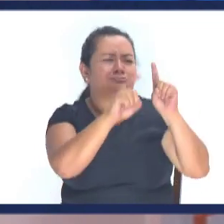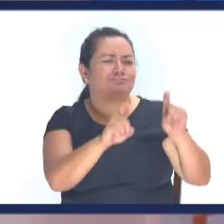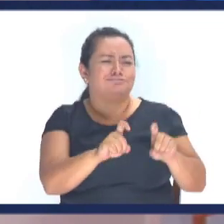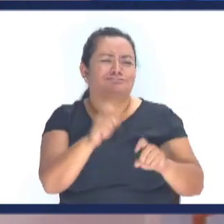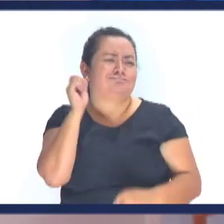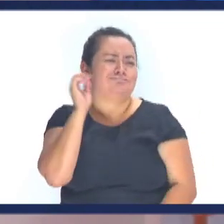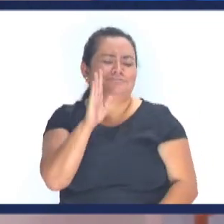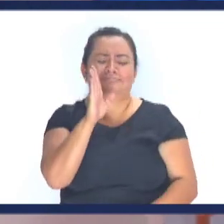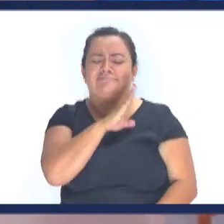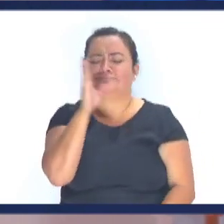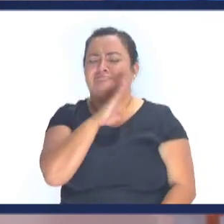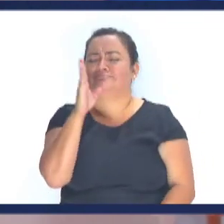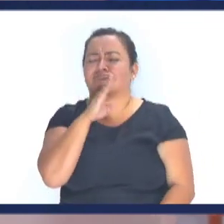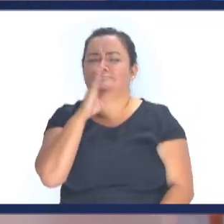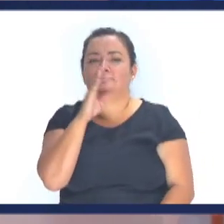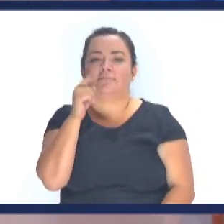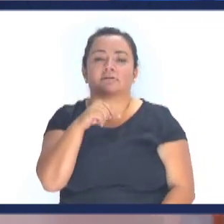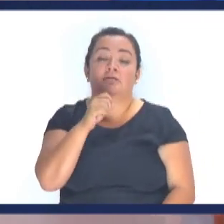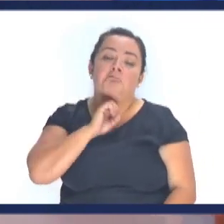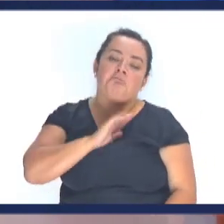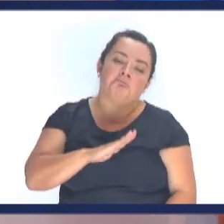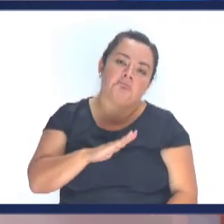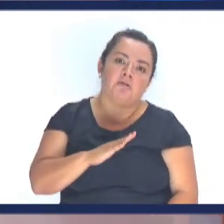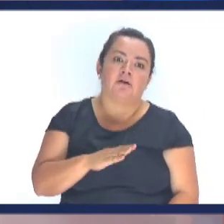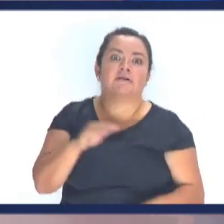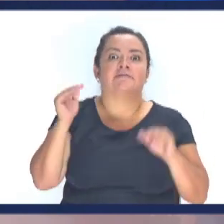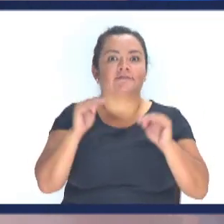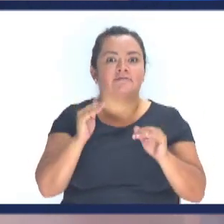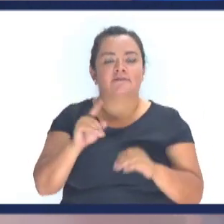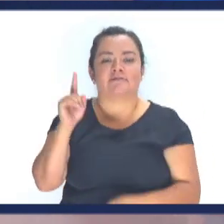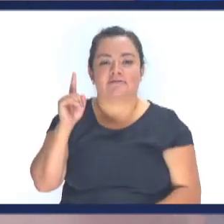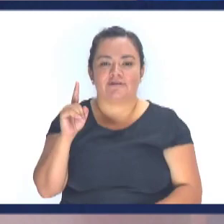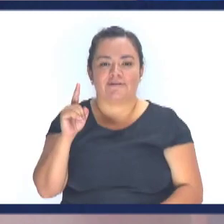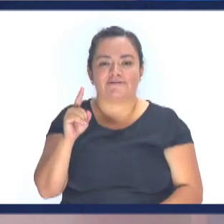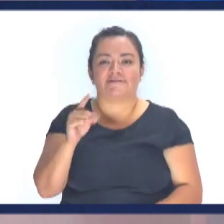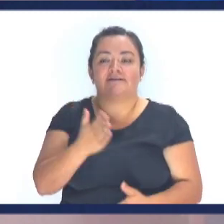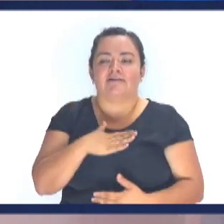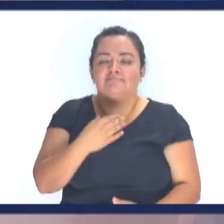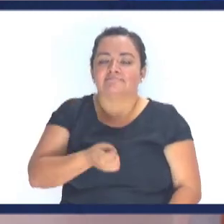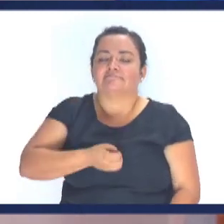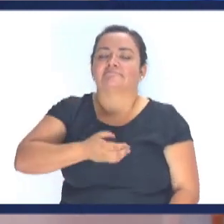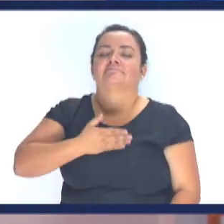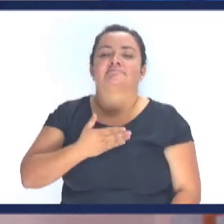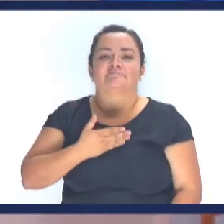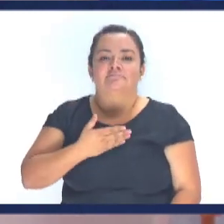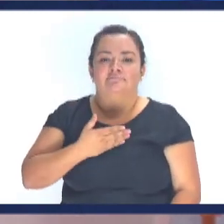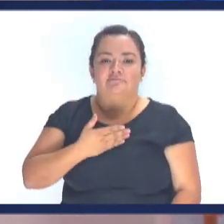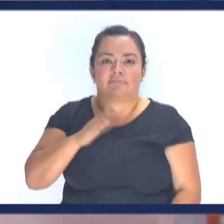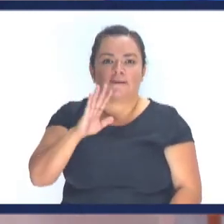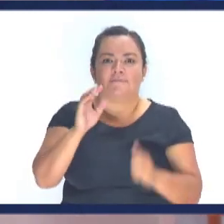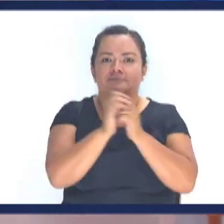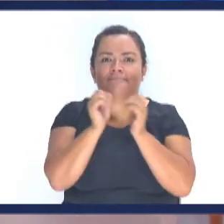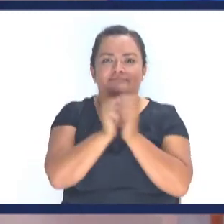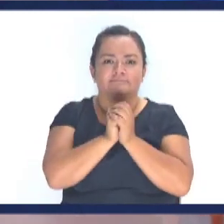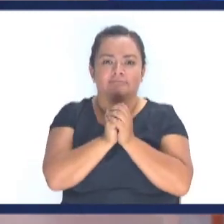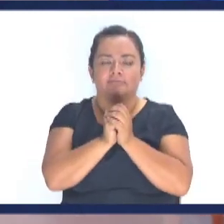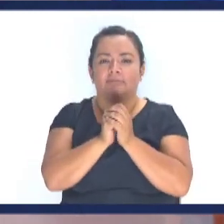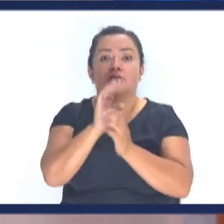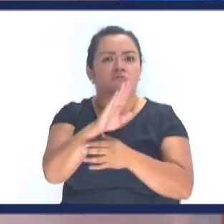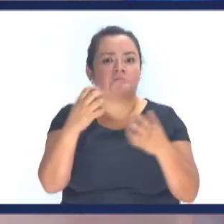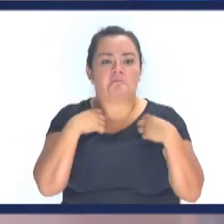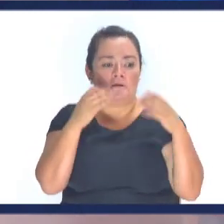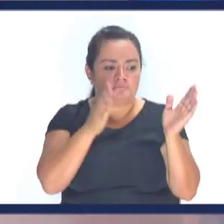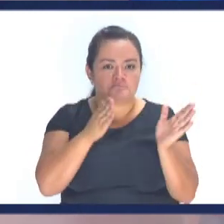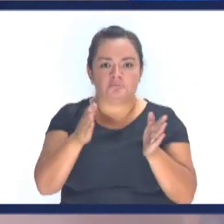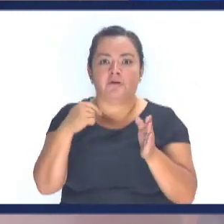solvo Le digo ¿Por qué esta no se baña? Y era porque estaba En una gran depresión Gracias al Señor Salió de la bendita depresión Salió de su problema Arregló